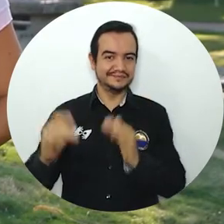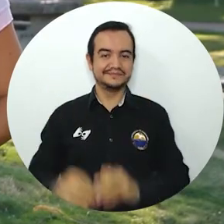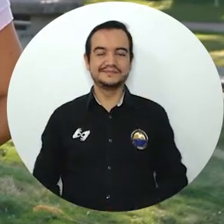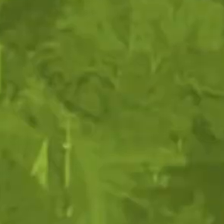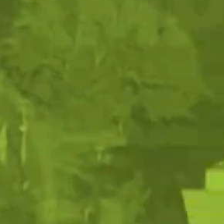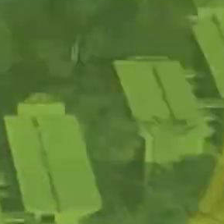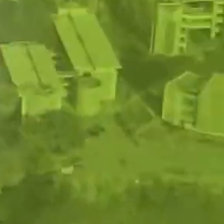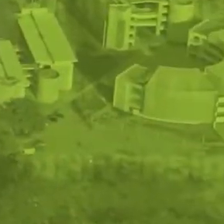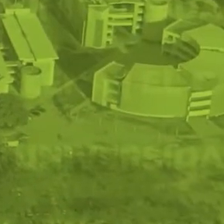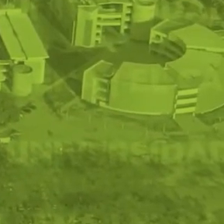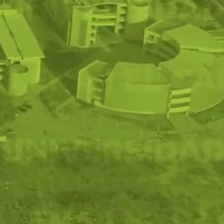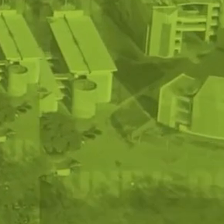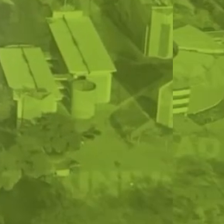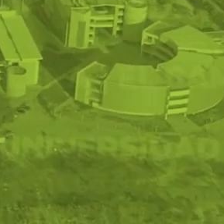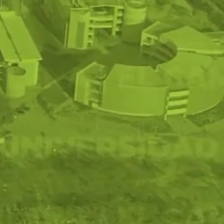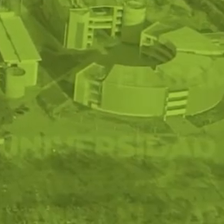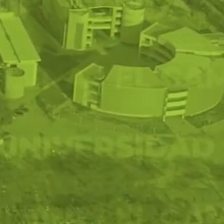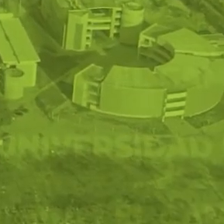Magdalena.